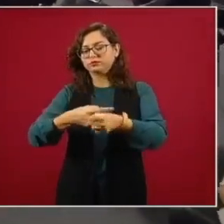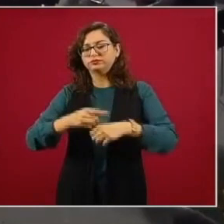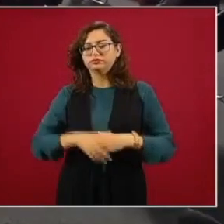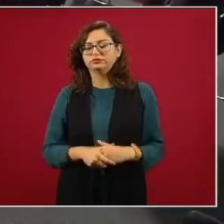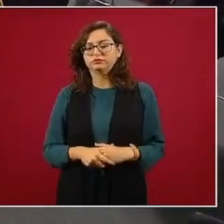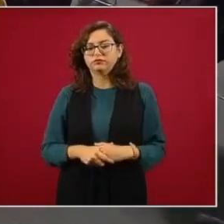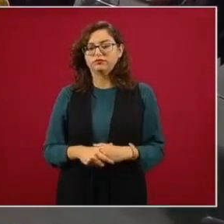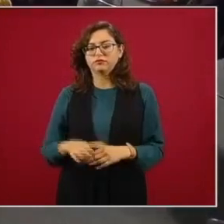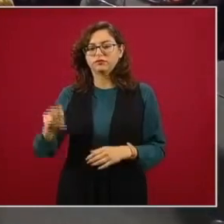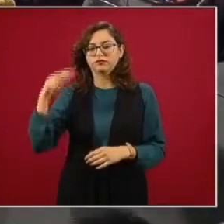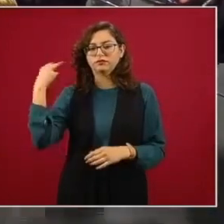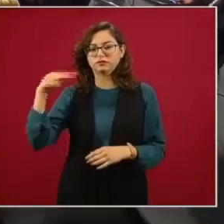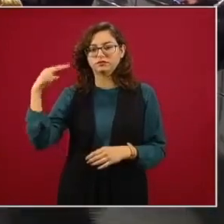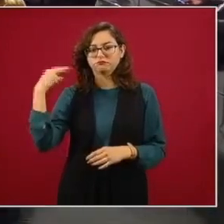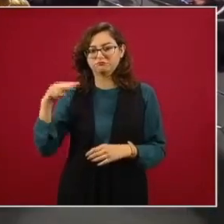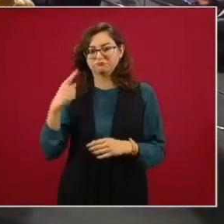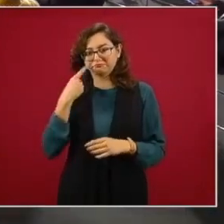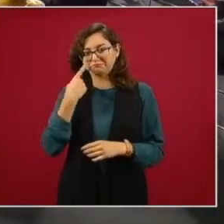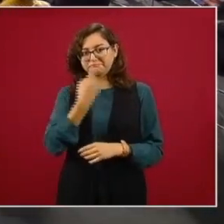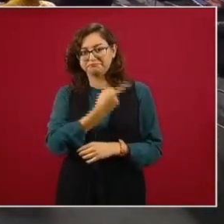Veracruz a ver Nuevo León